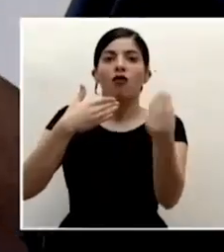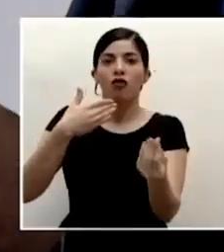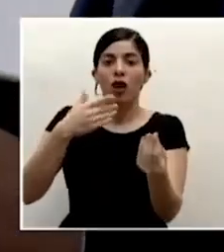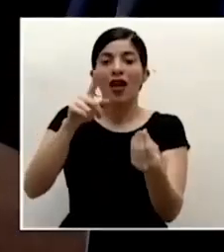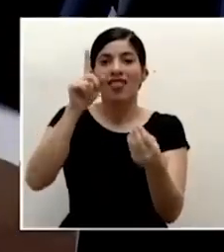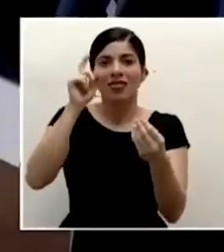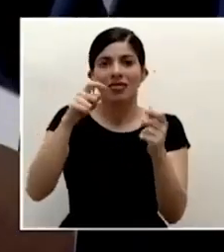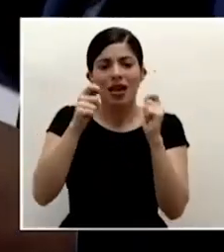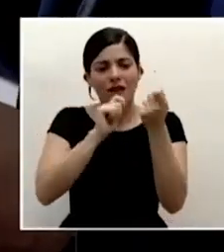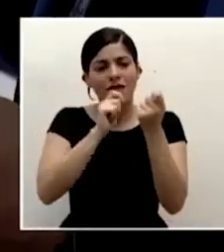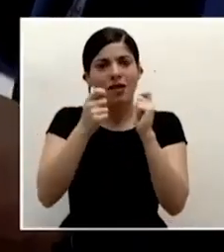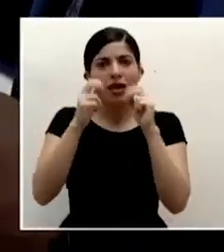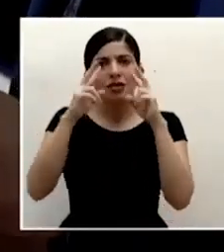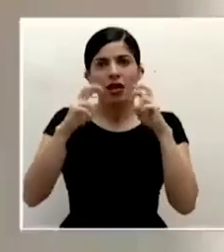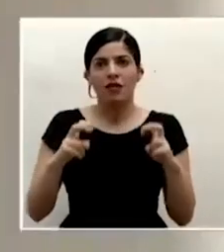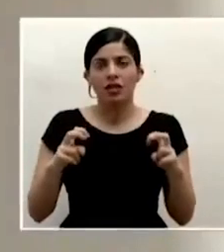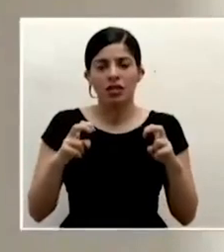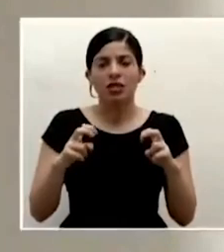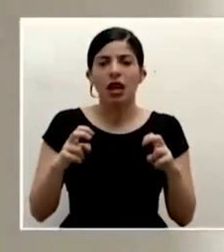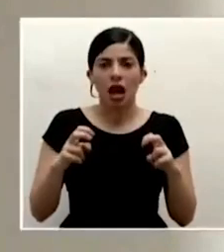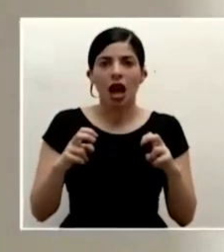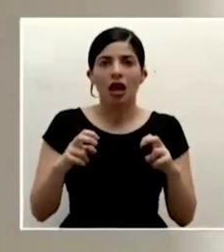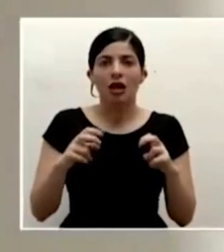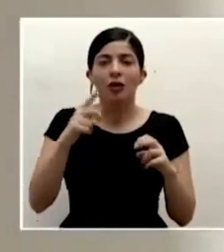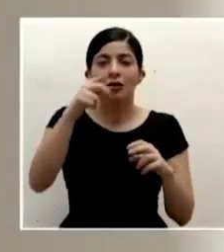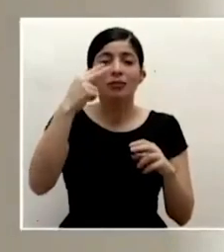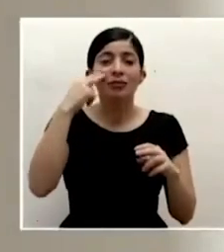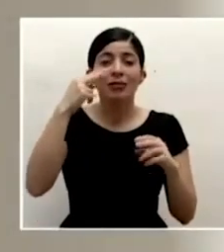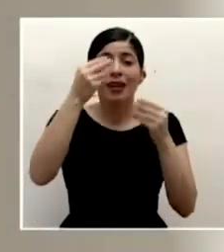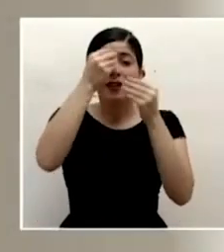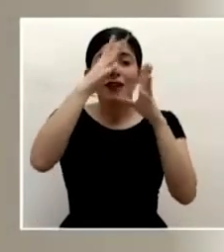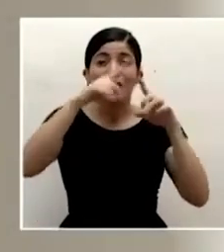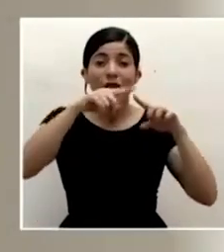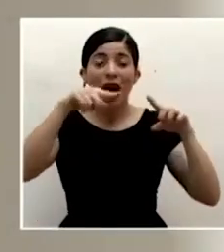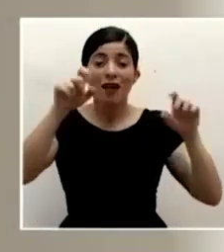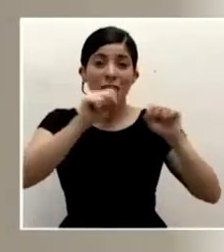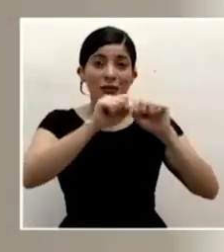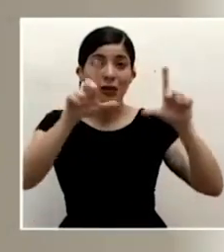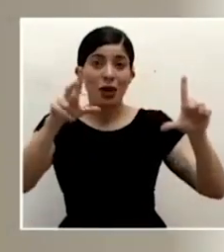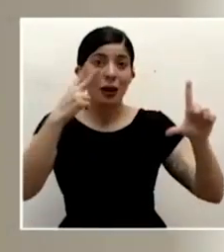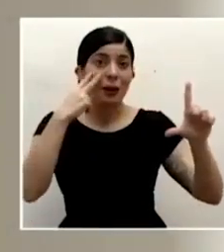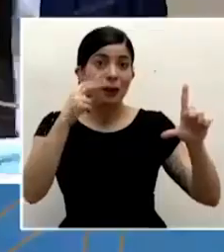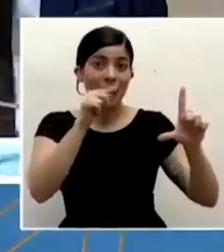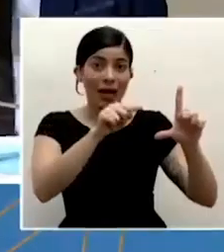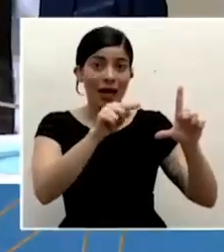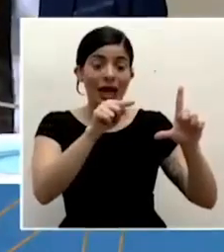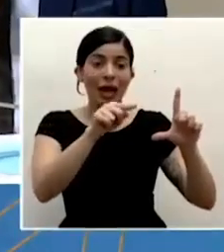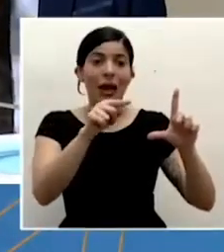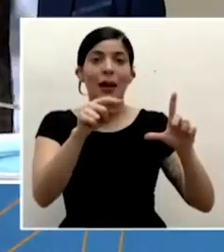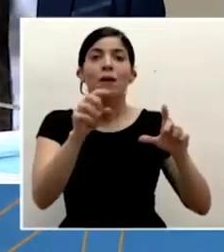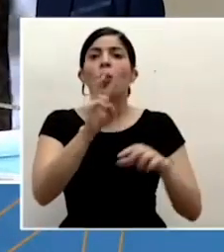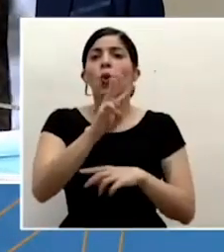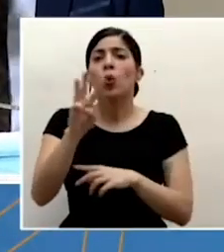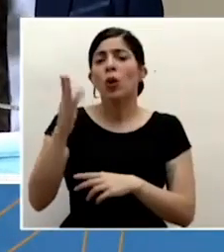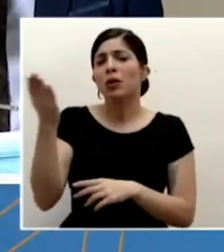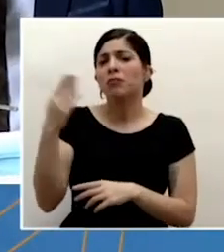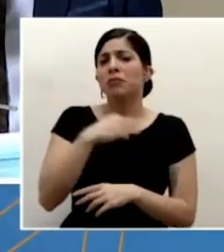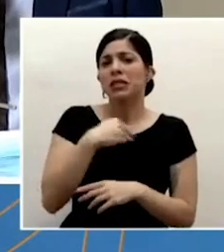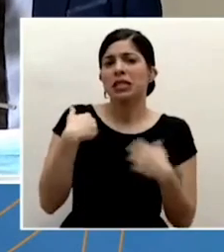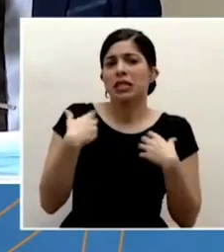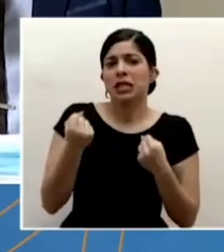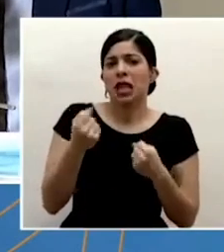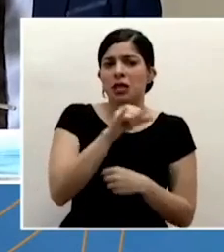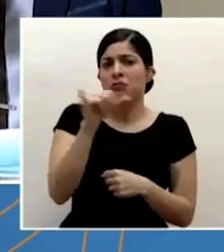verificar esa ese infográfico que estaban viendo ustedes en pantalla está en la página web del ministerio de salud